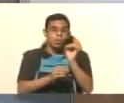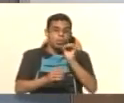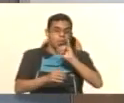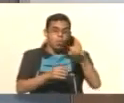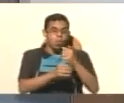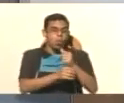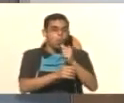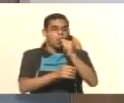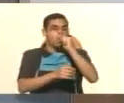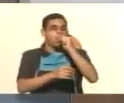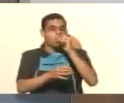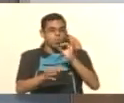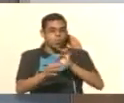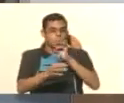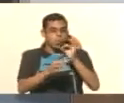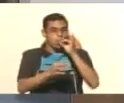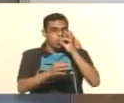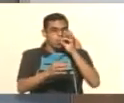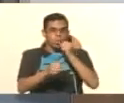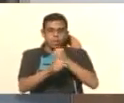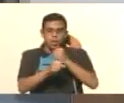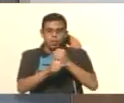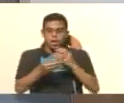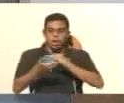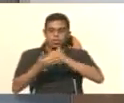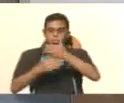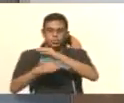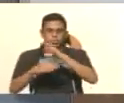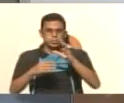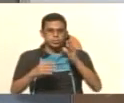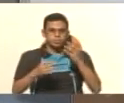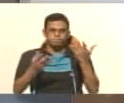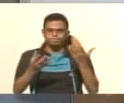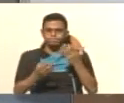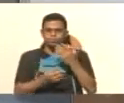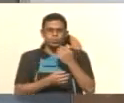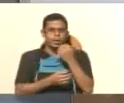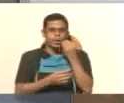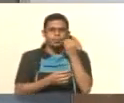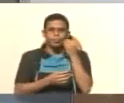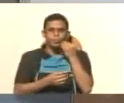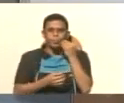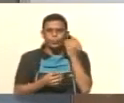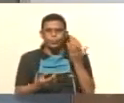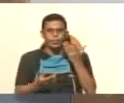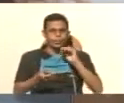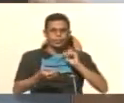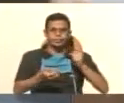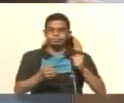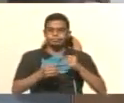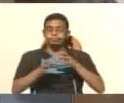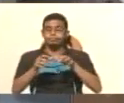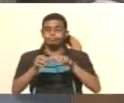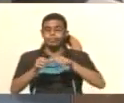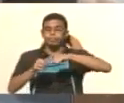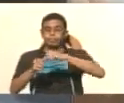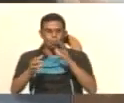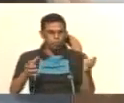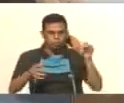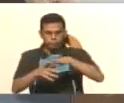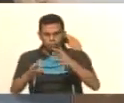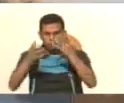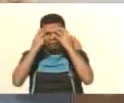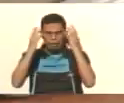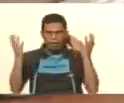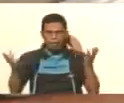cuando trabajamos con el equipo porque puede derramarse. En este caso, si existe un derrame, bueno, podemos ver que existe